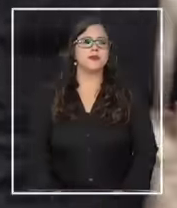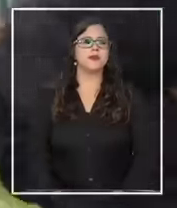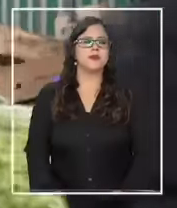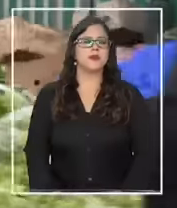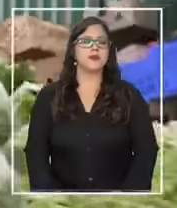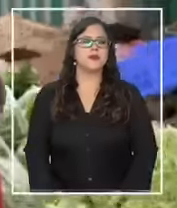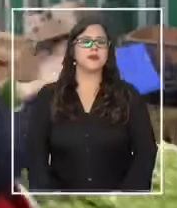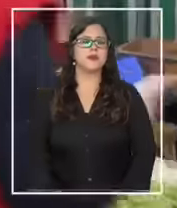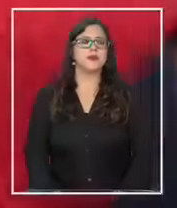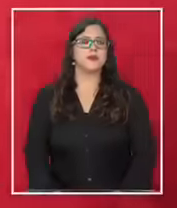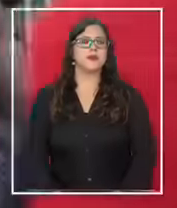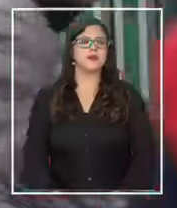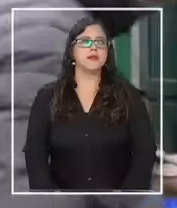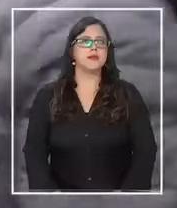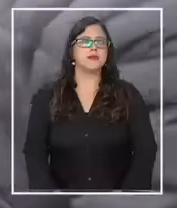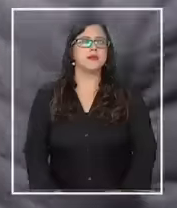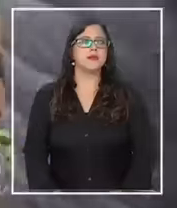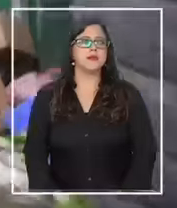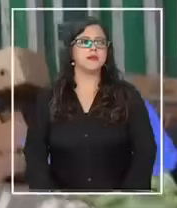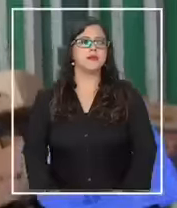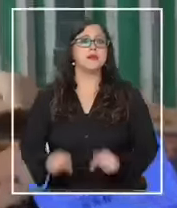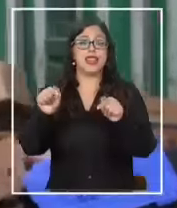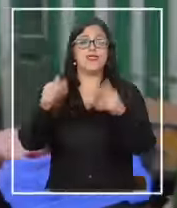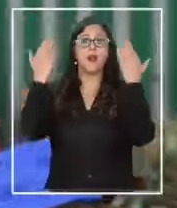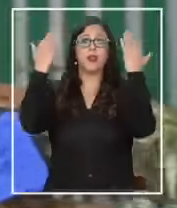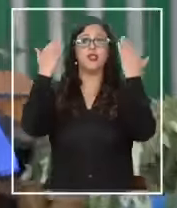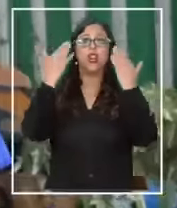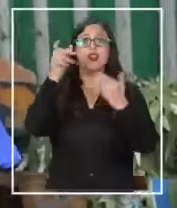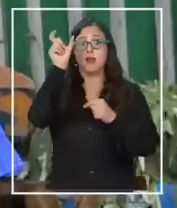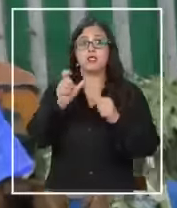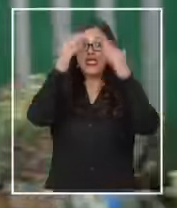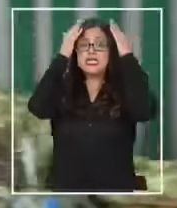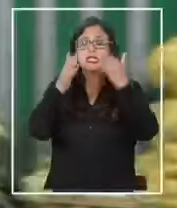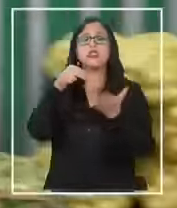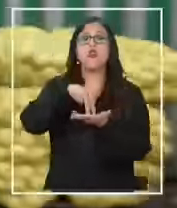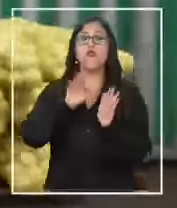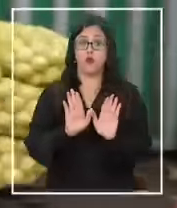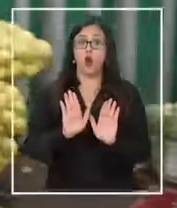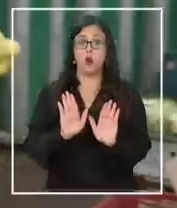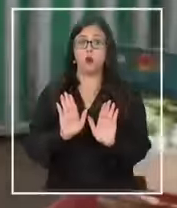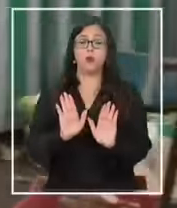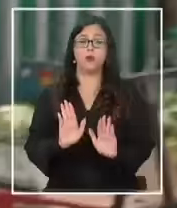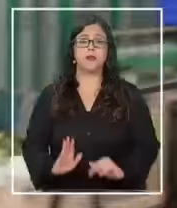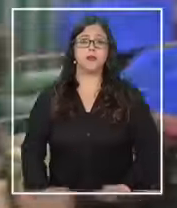venga vamos a saludarlo está atendiendo así que esperemos a que llegue ¿eh?